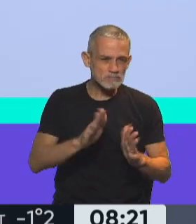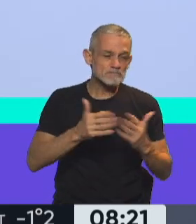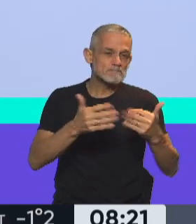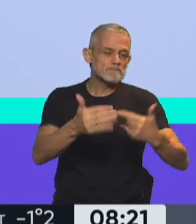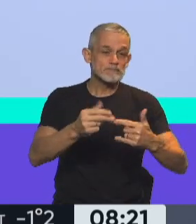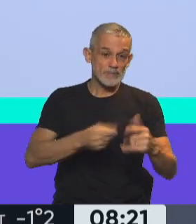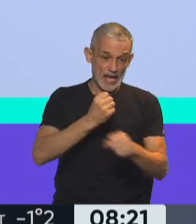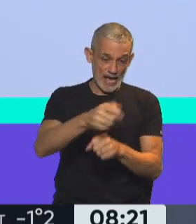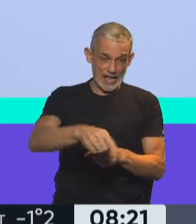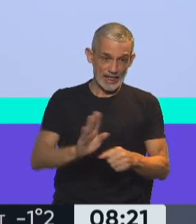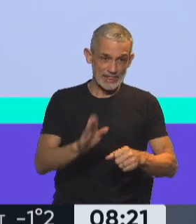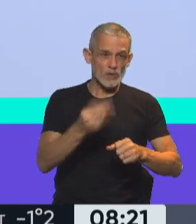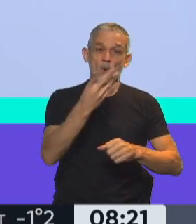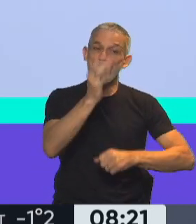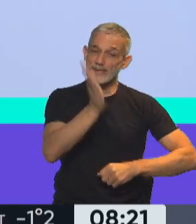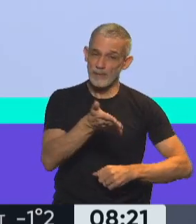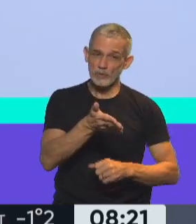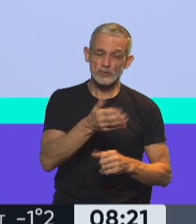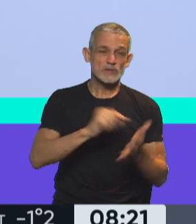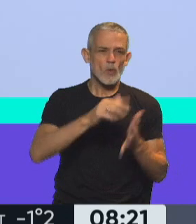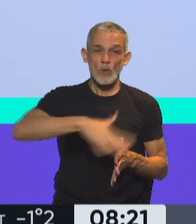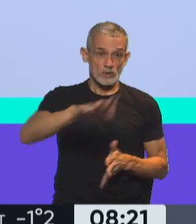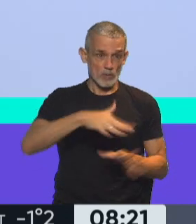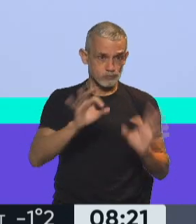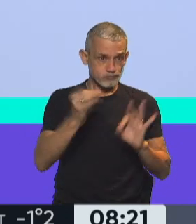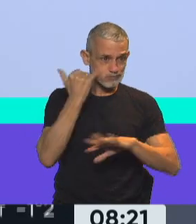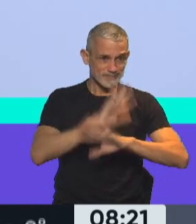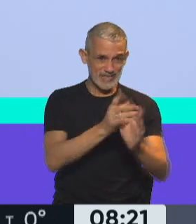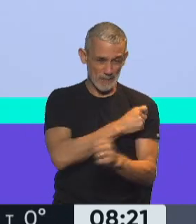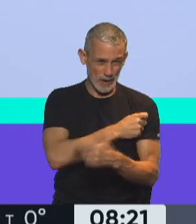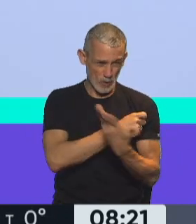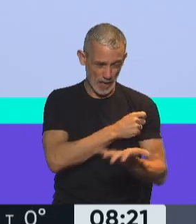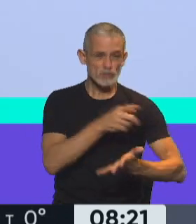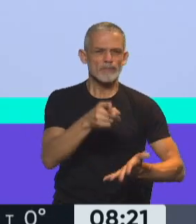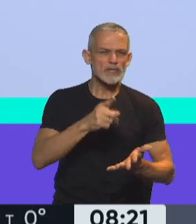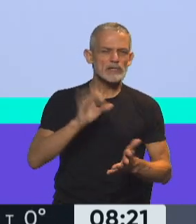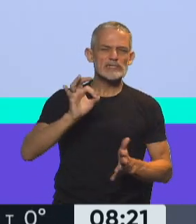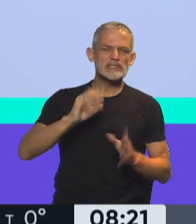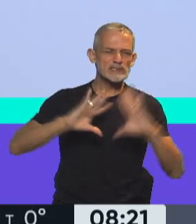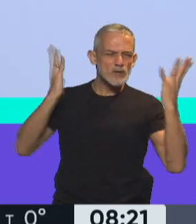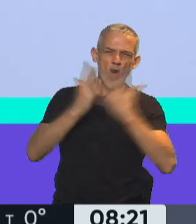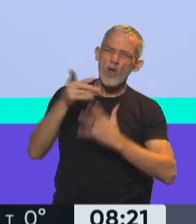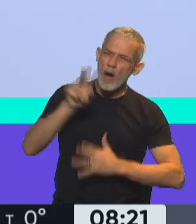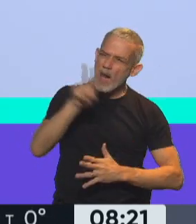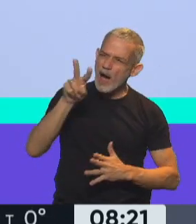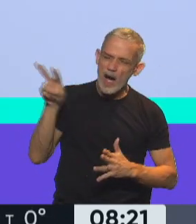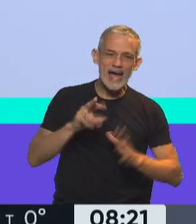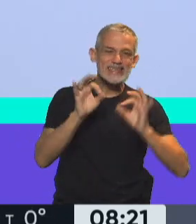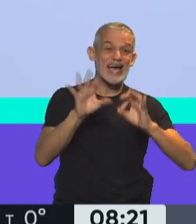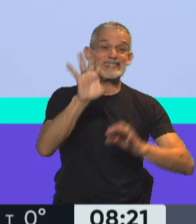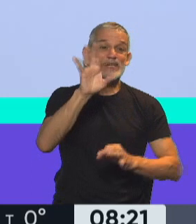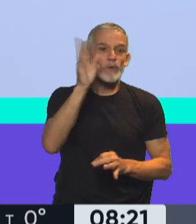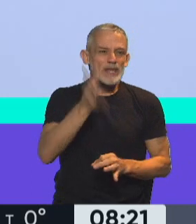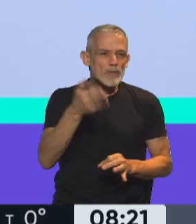llevamos el 40% de los porteños vacunados y lo que se sabe por experiencias internacionales es que cuando uno llega al